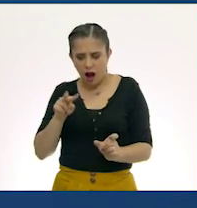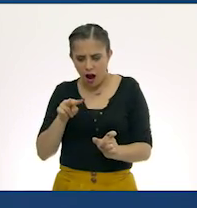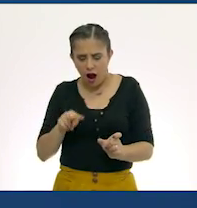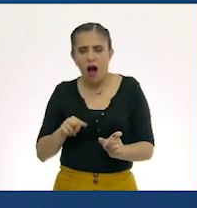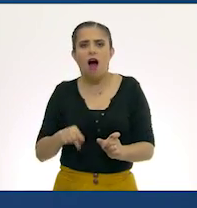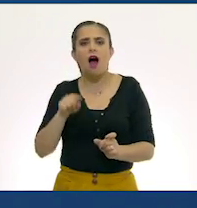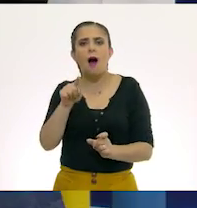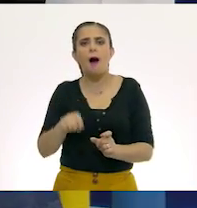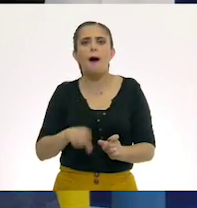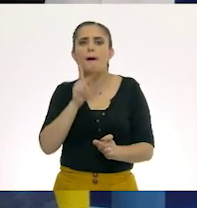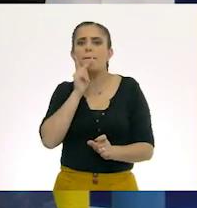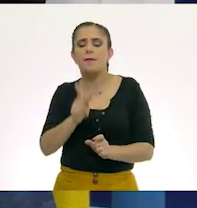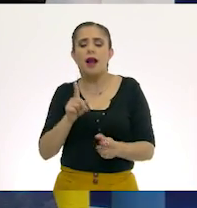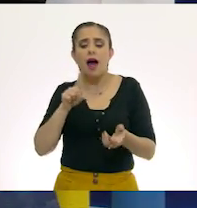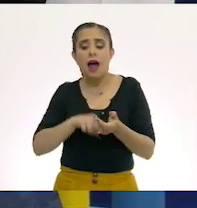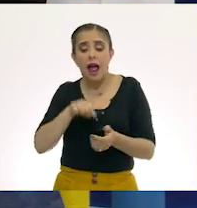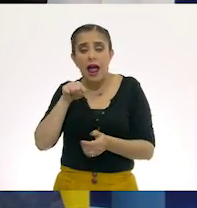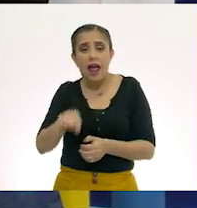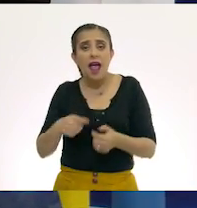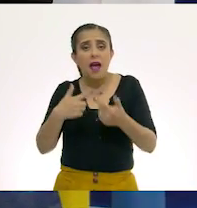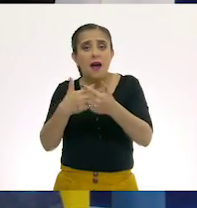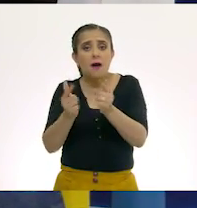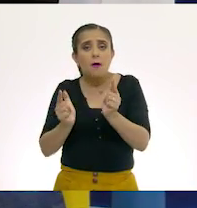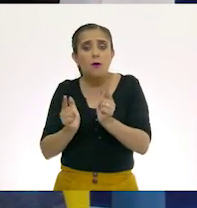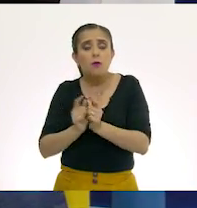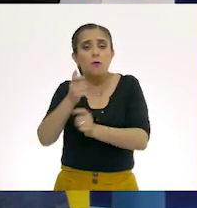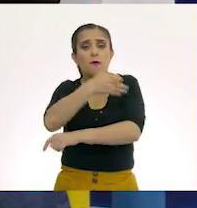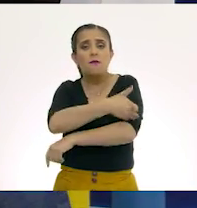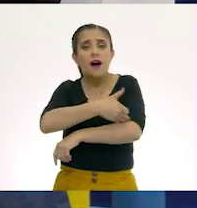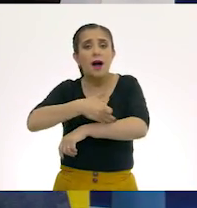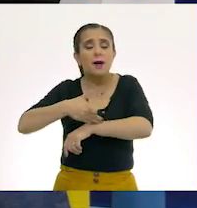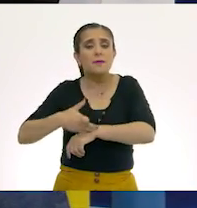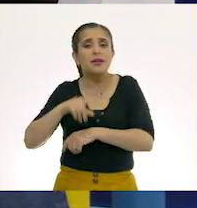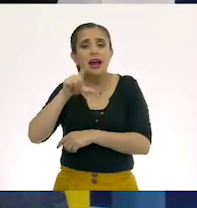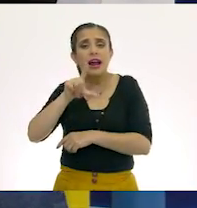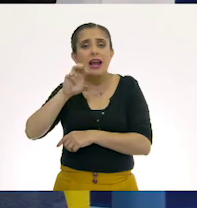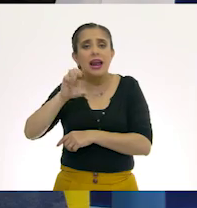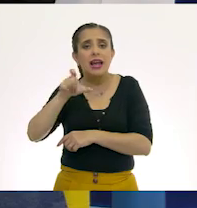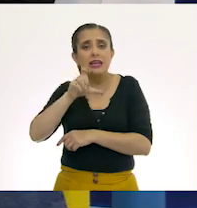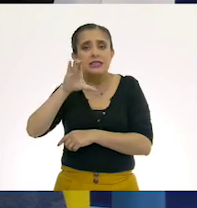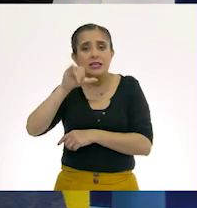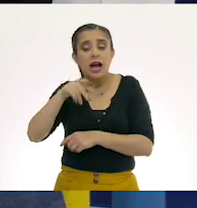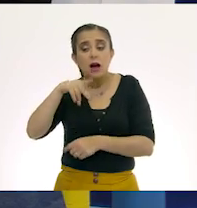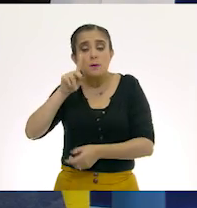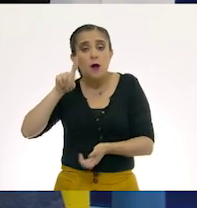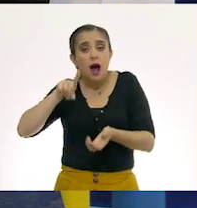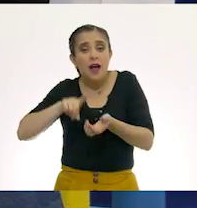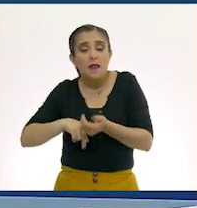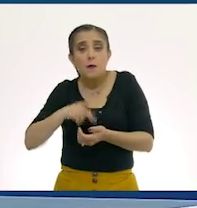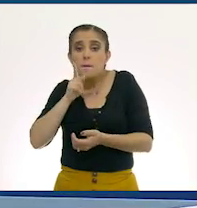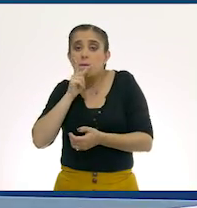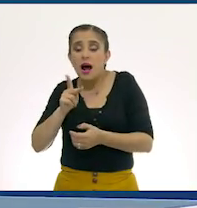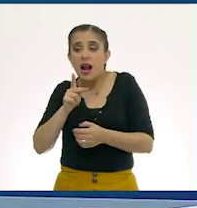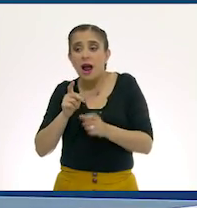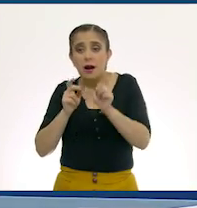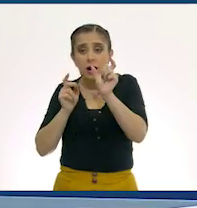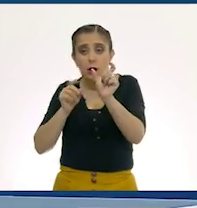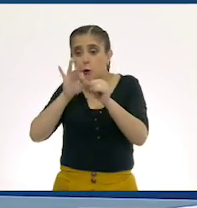una misma familia léxica, pero con prefijos y sufijos.